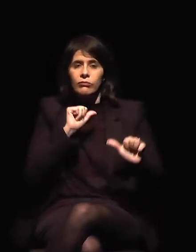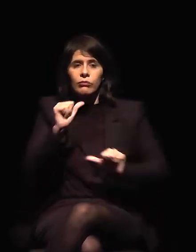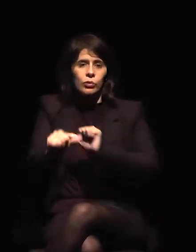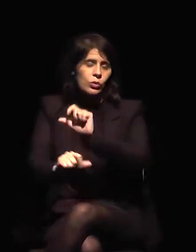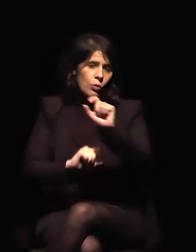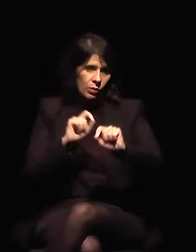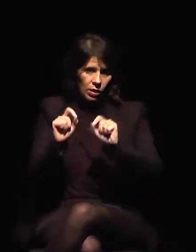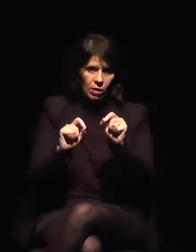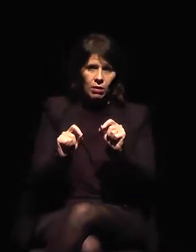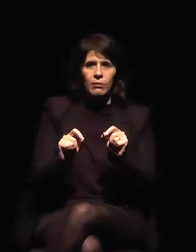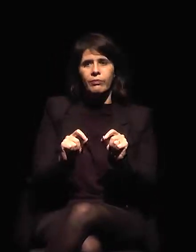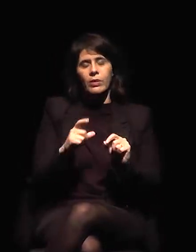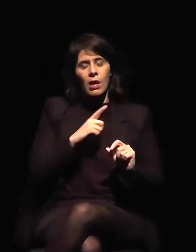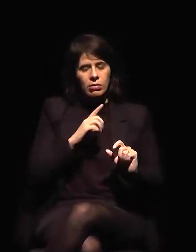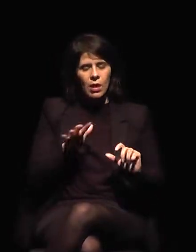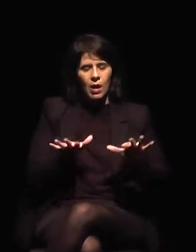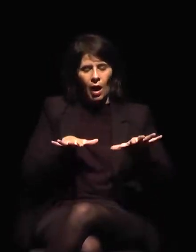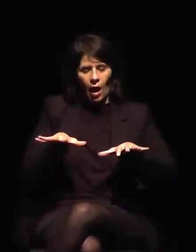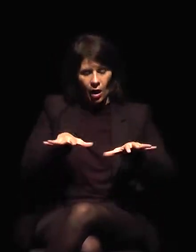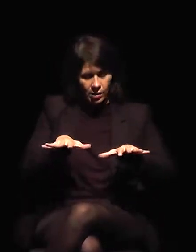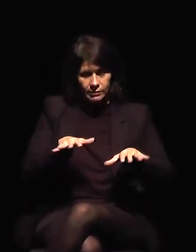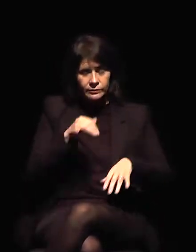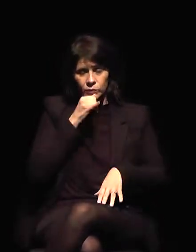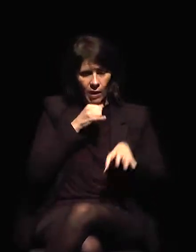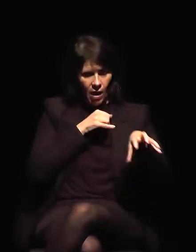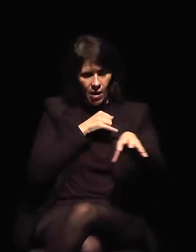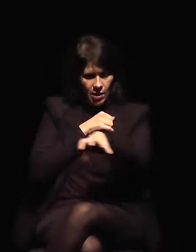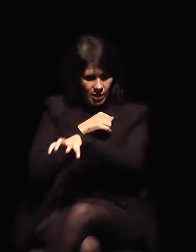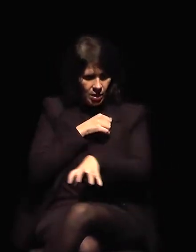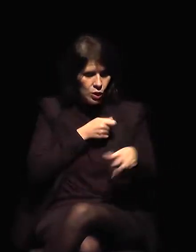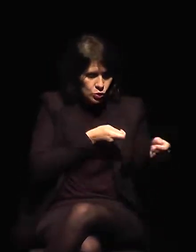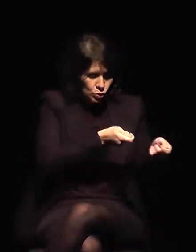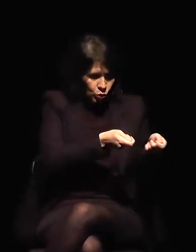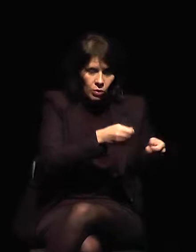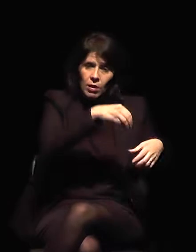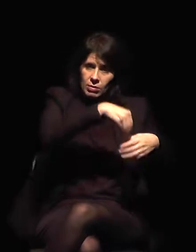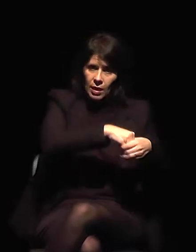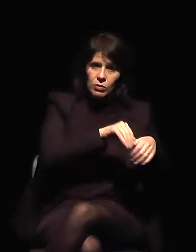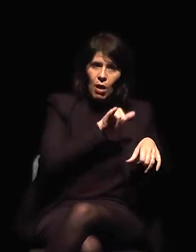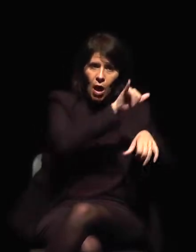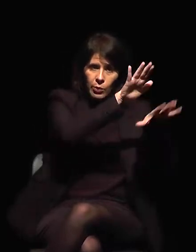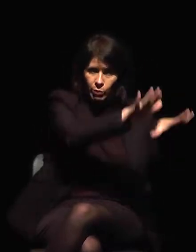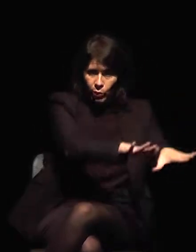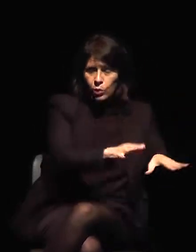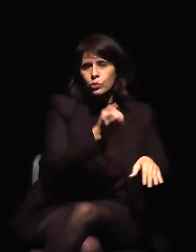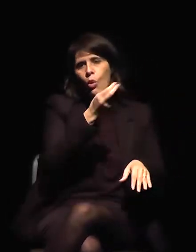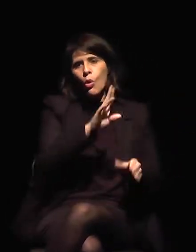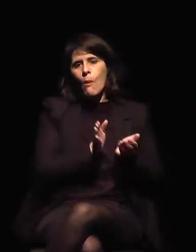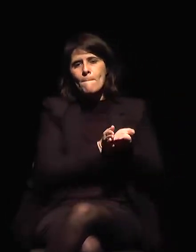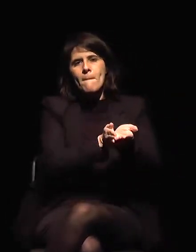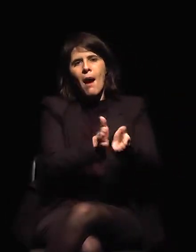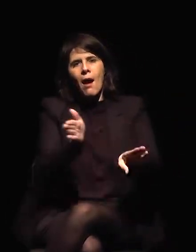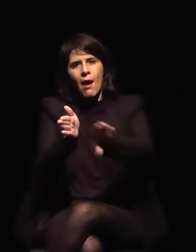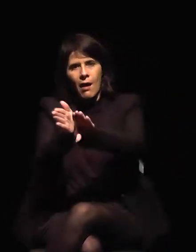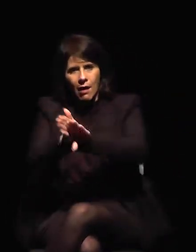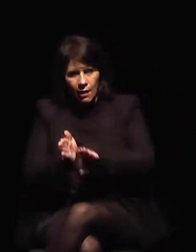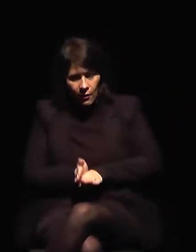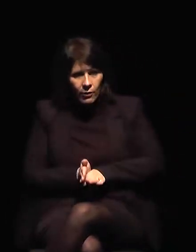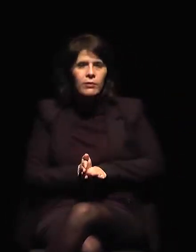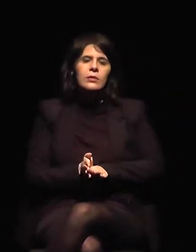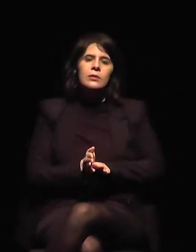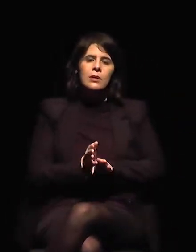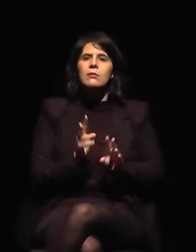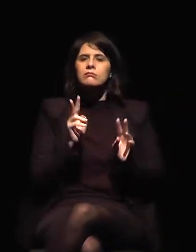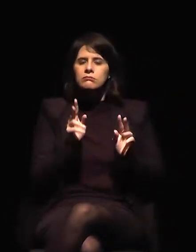de control en los aeropuertos, puertos y pasos de frontera con carga y equipaje. Y el